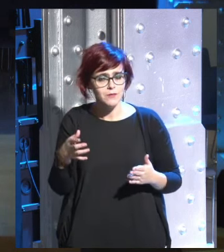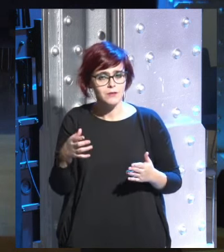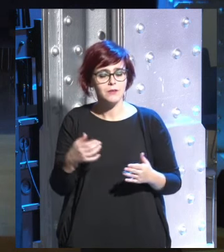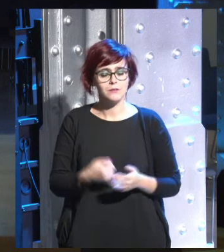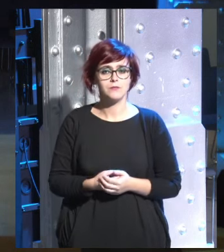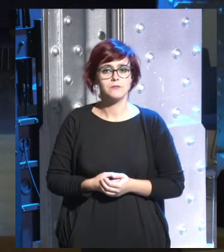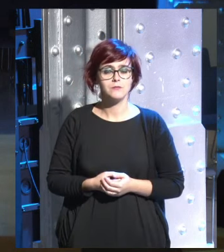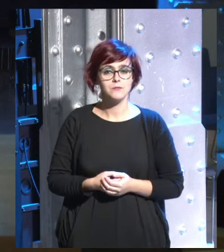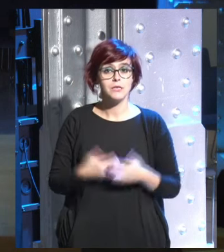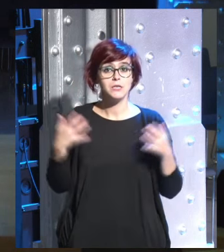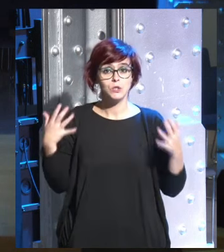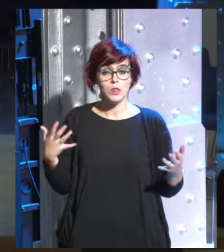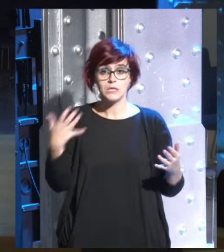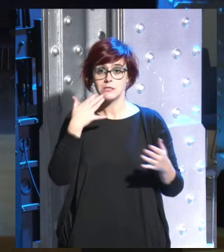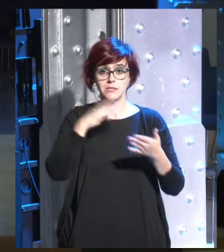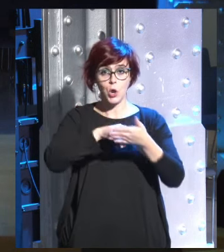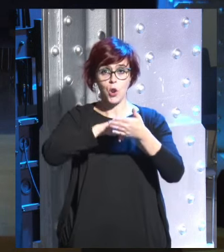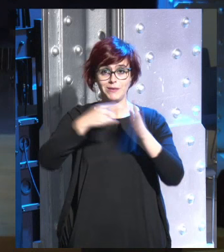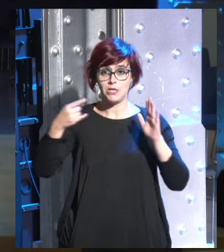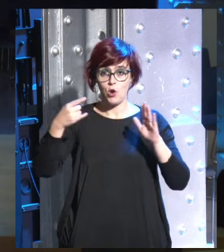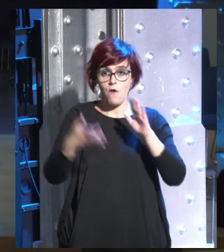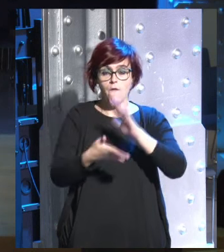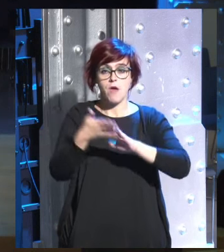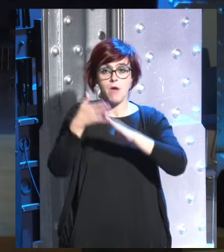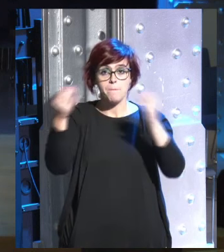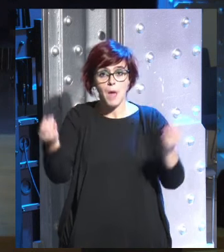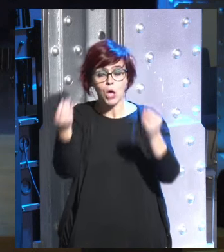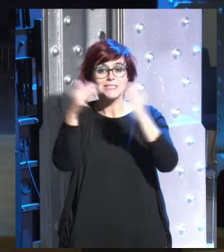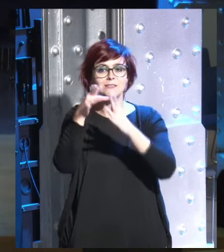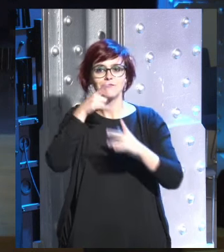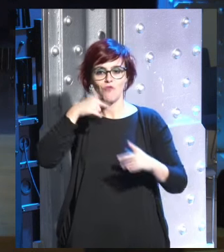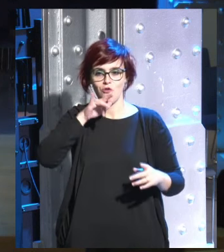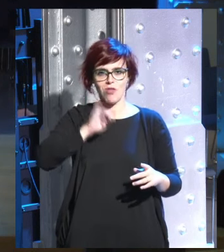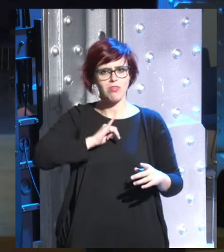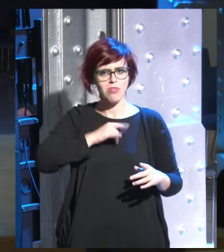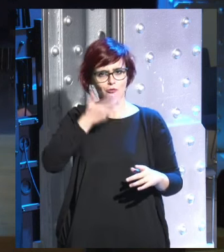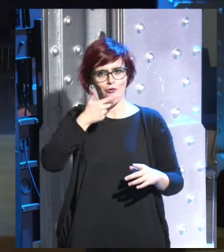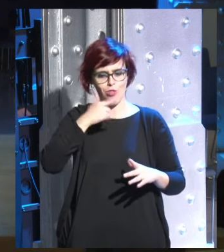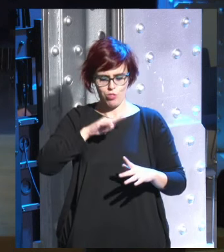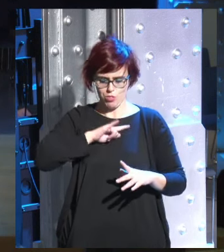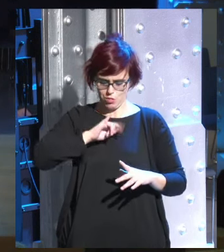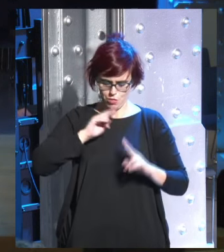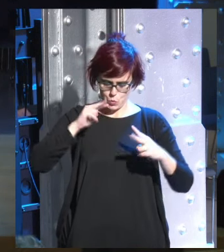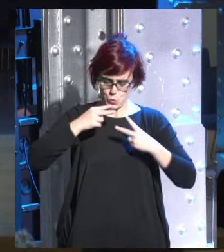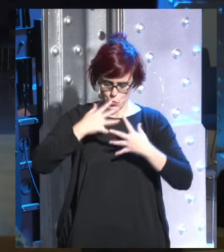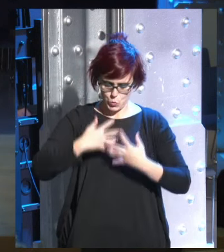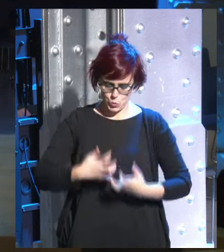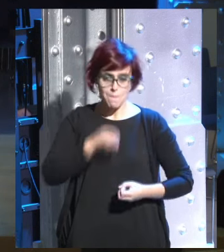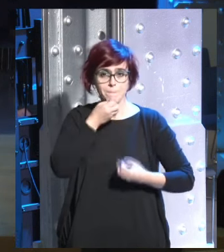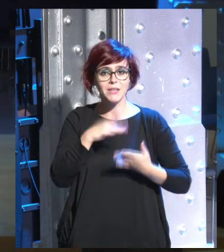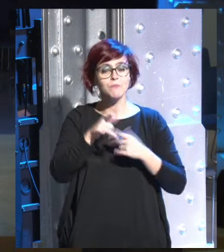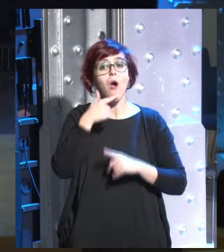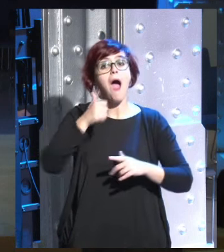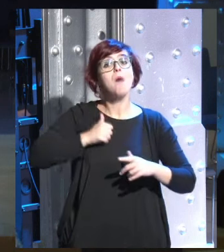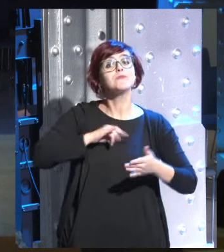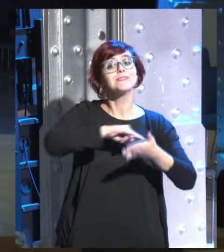de forma que cuando estas nuevas tecnologías vayan llegando si realmente sabemos quiénes somos y qué queremos podamos utilizar